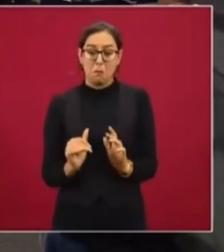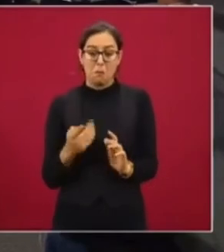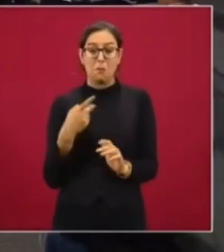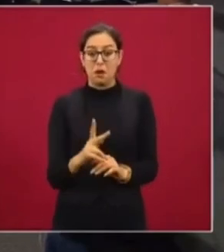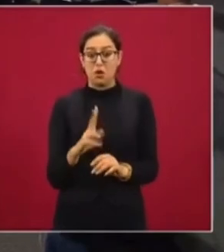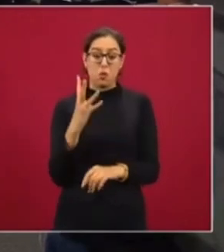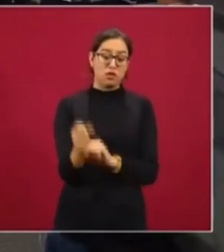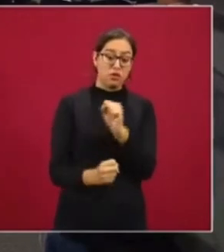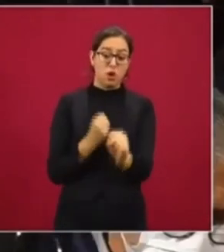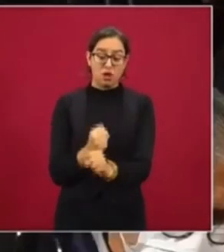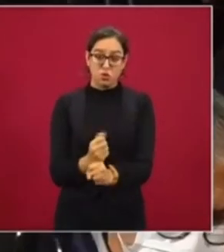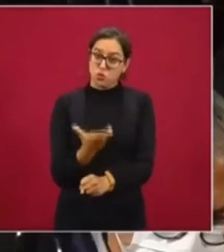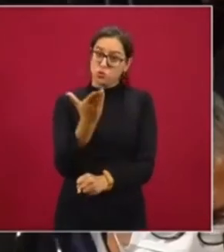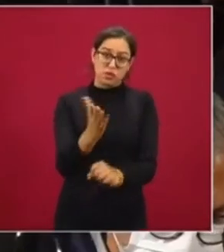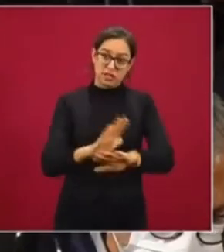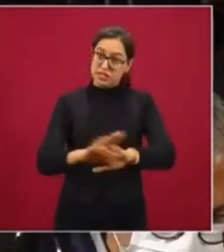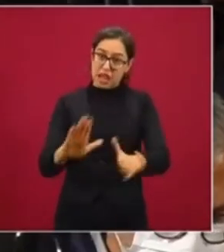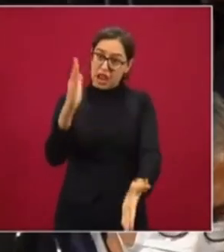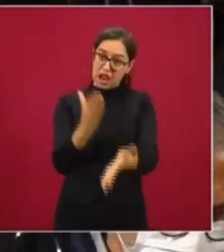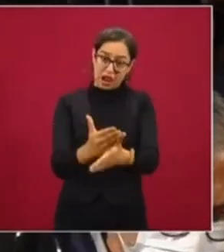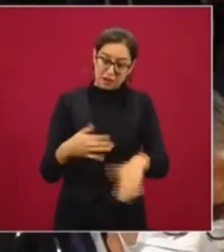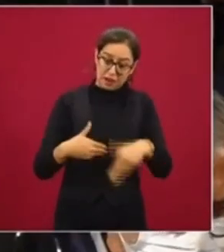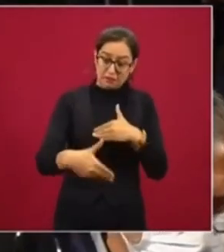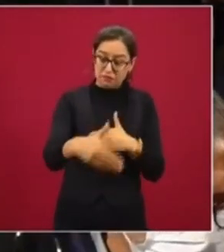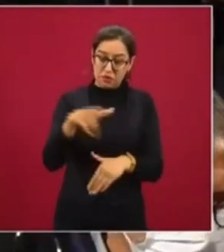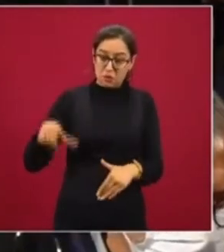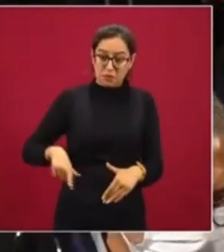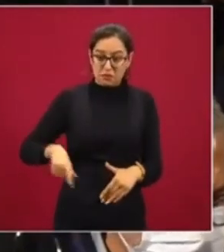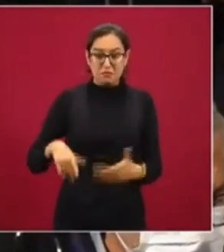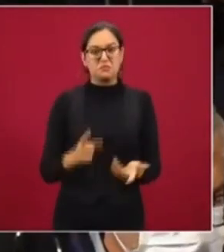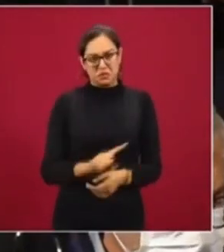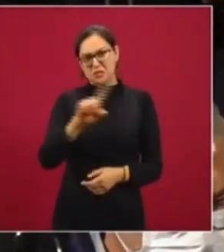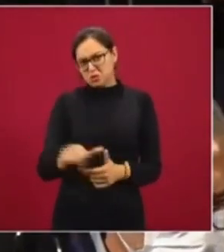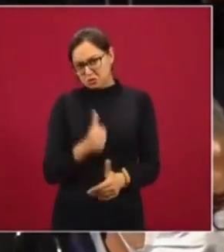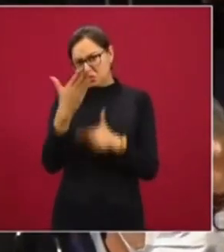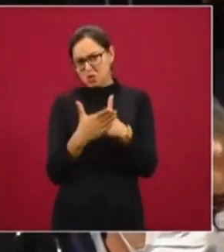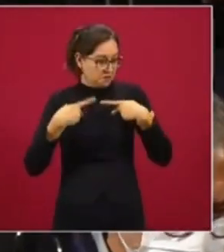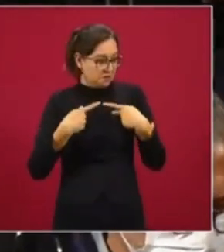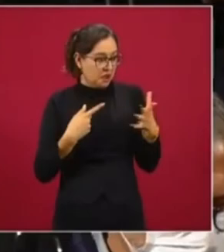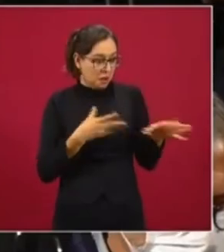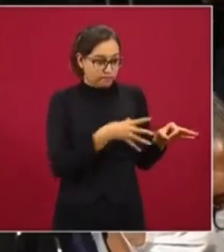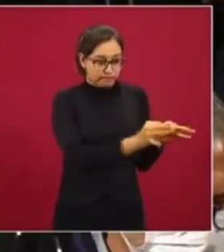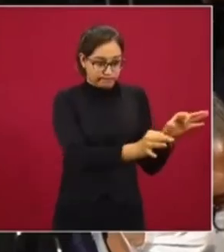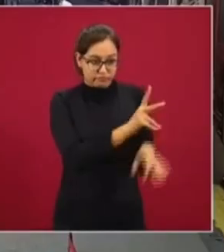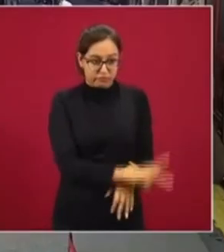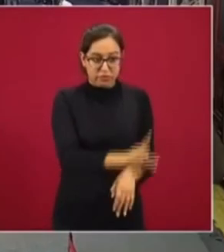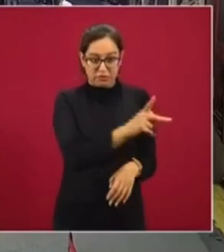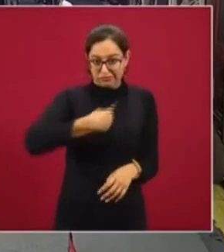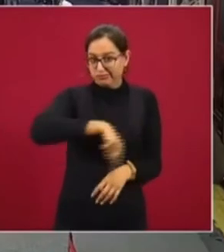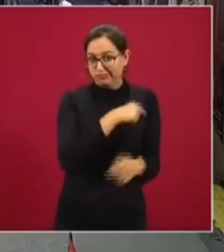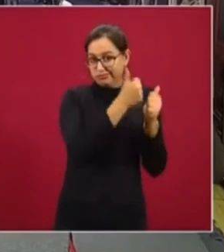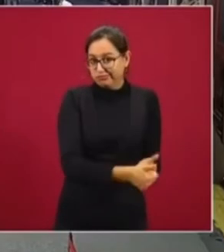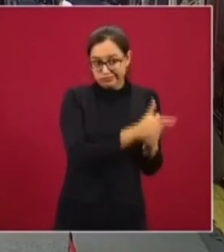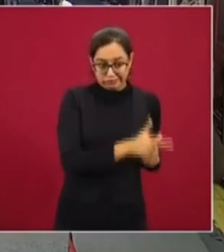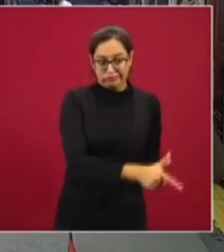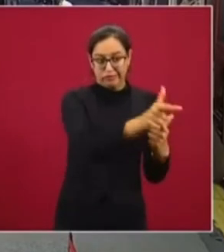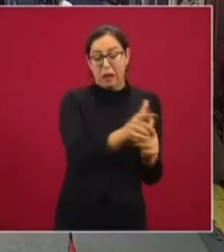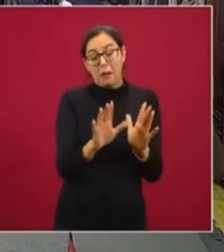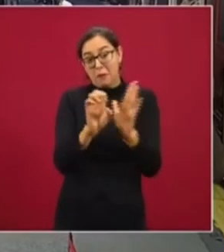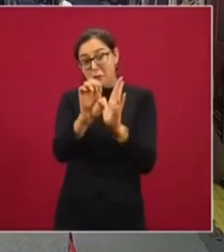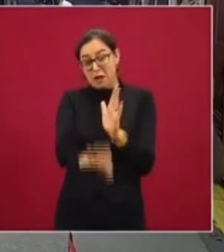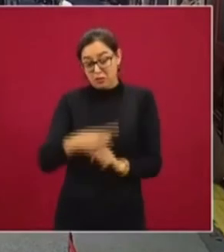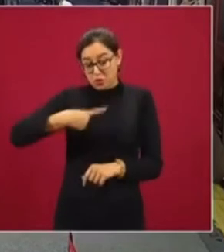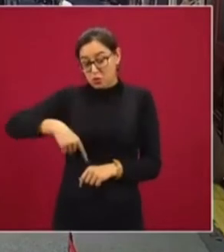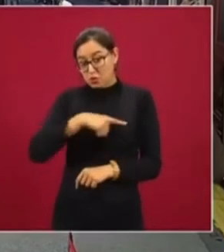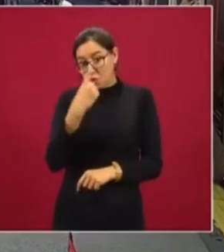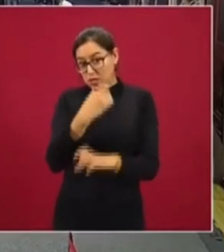usted en cuatro años se va, y las facultades que le están otorgando a Fonatur, ahí, pues con quién va a tener que lidiar, los pueblos. Le pongo un ejemplo, una de las cosas que hemos exigido nosotros como